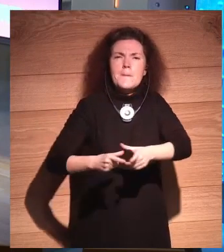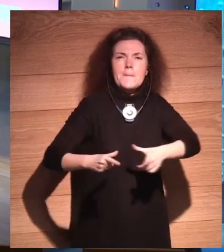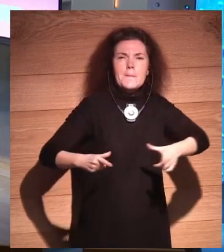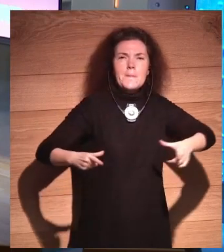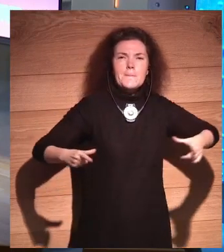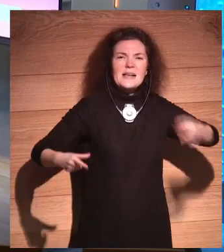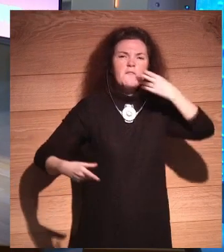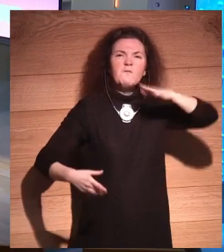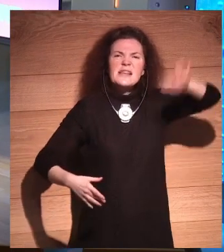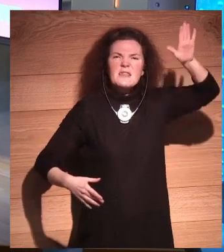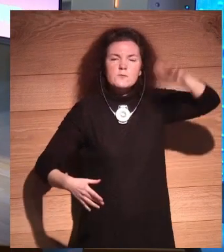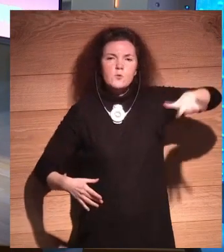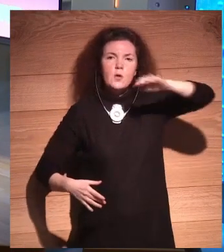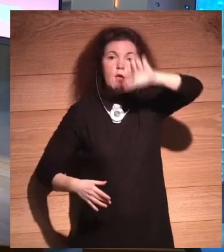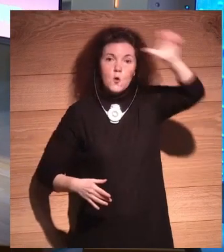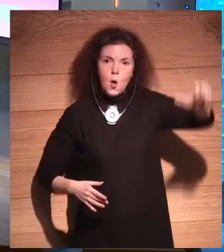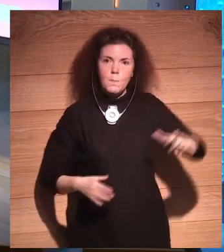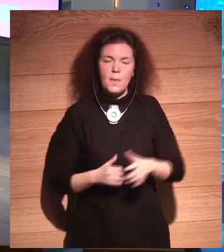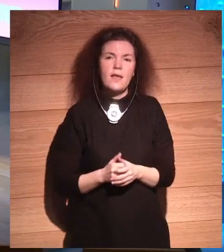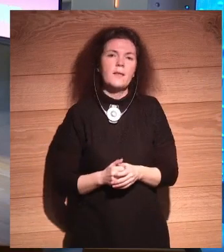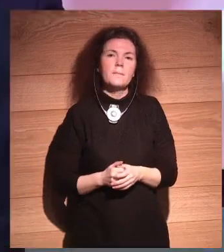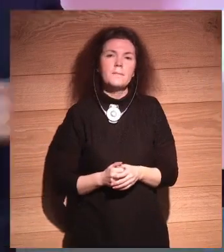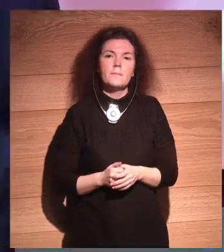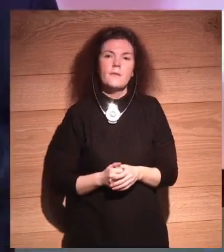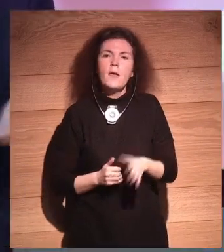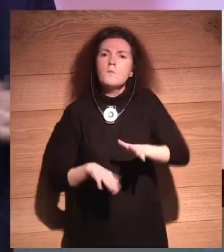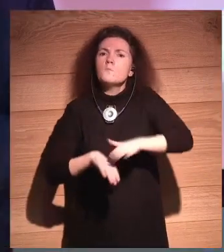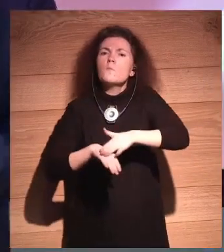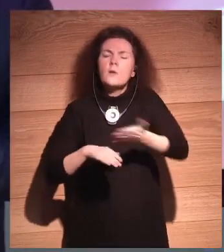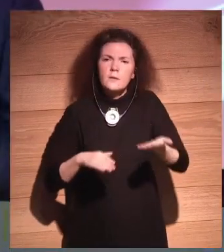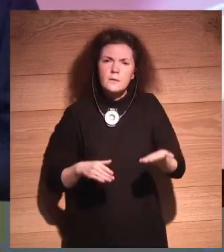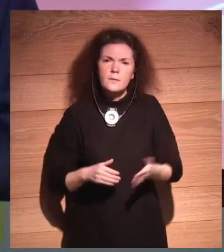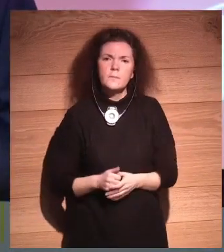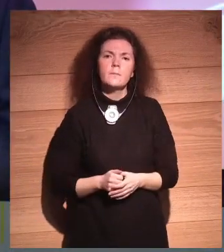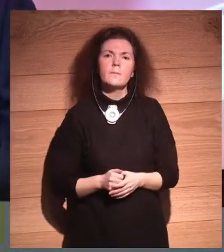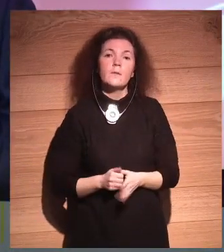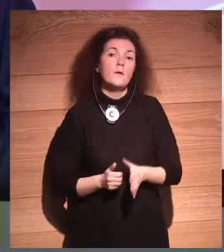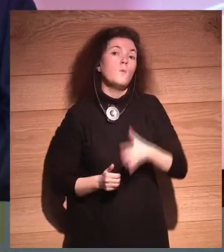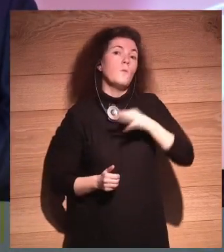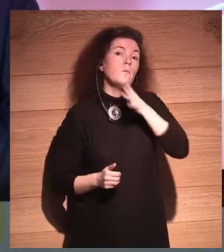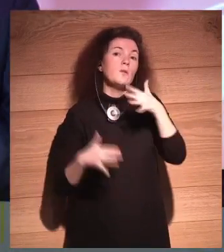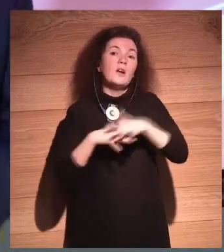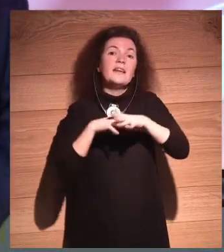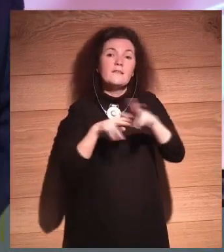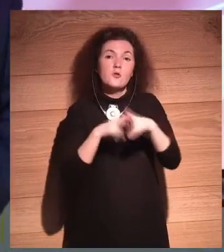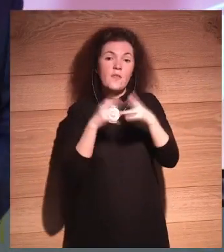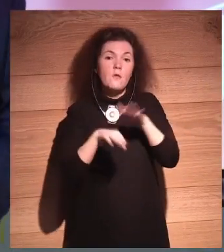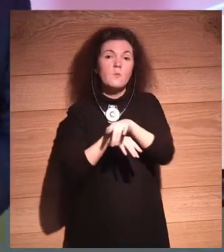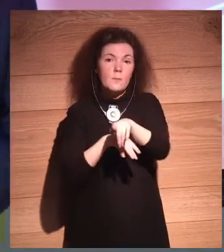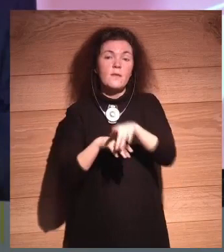fascismo en Europa? Esta polarización. ¿Por qué tenemos esto? Probablemente por las redes sociales.